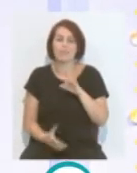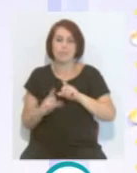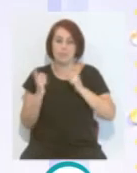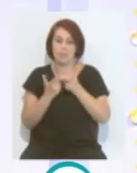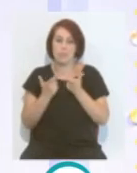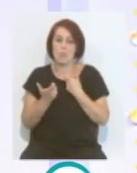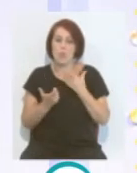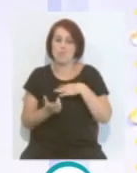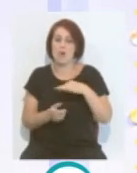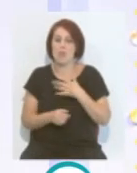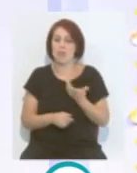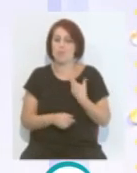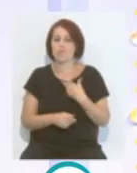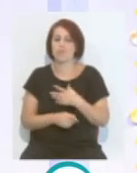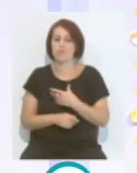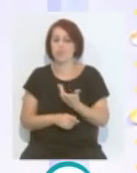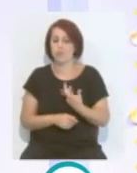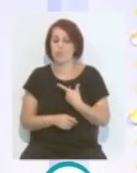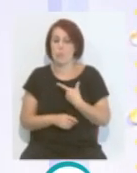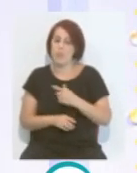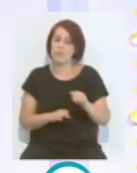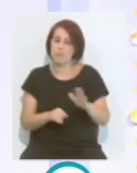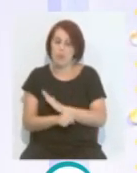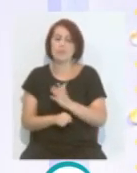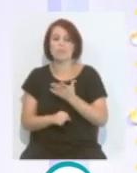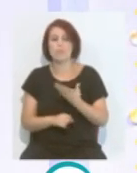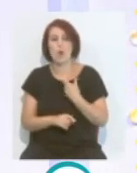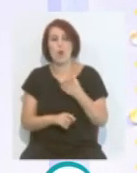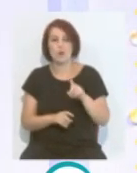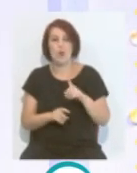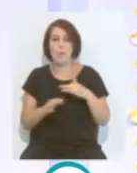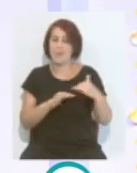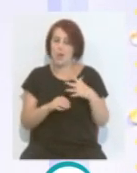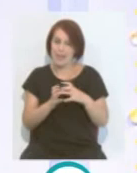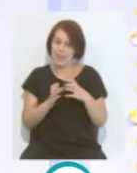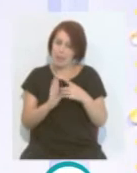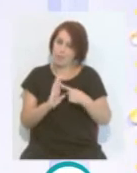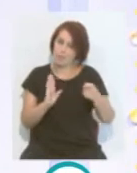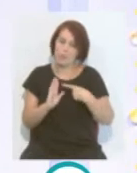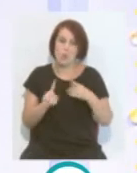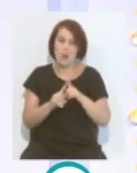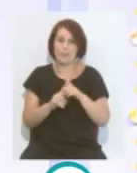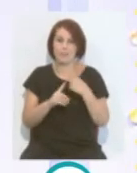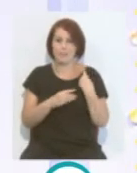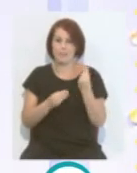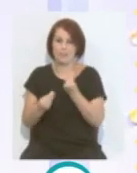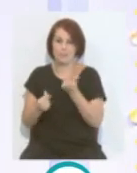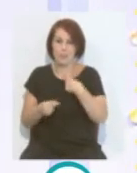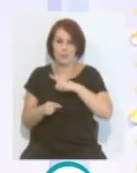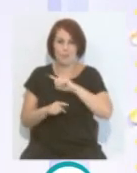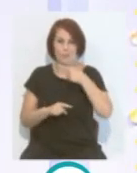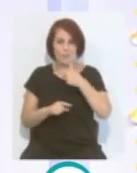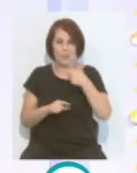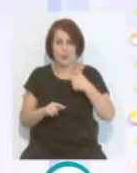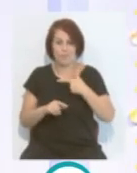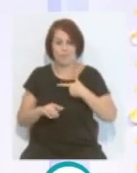capaz de superarlo. Y yo, para cambiar un poco lo que ha dicho, voy a quitar el partido de Granada, que es cierto que fue como la sensación de decir, nos quedamos en primera.